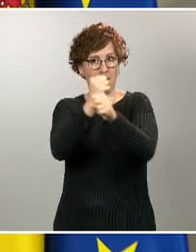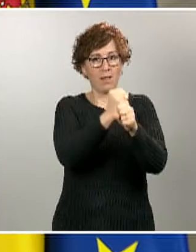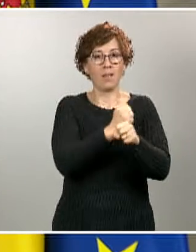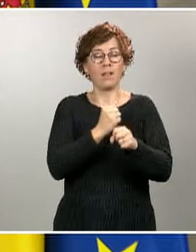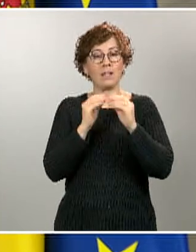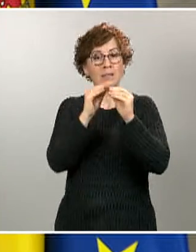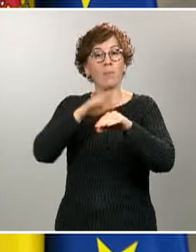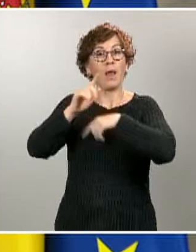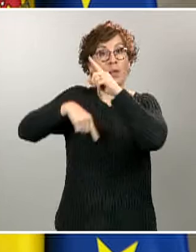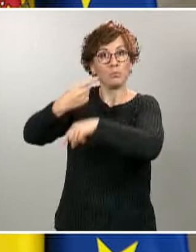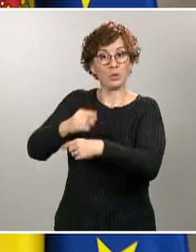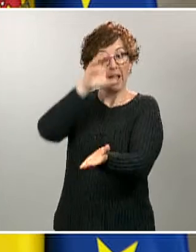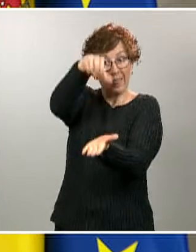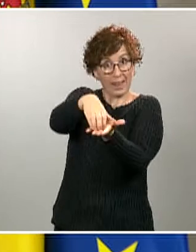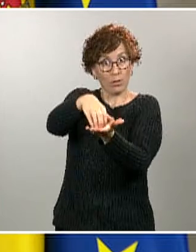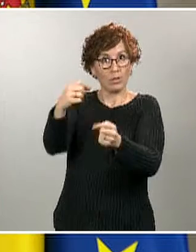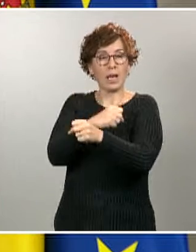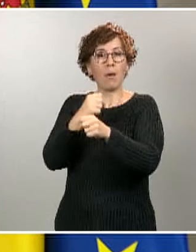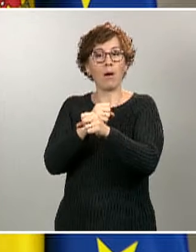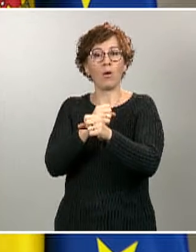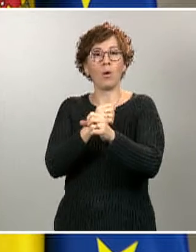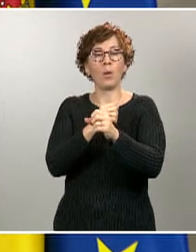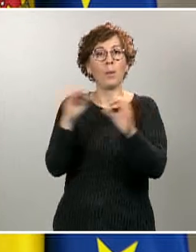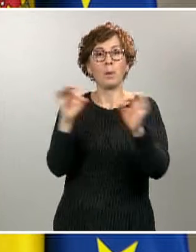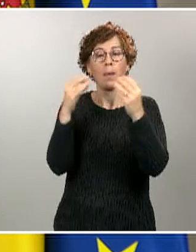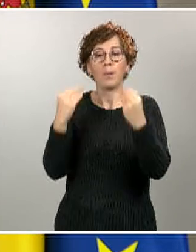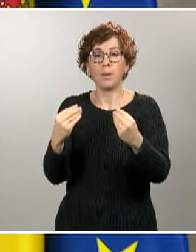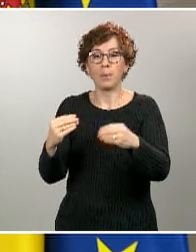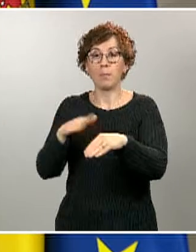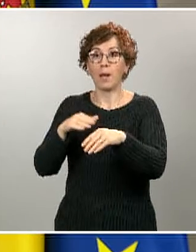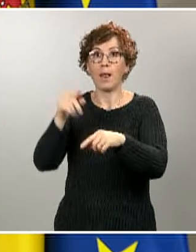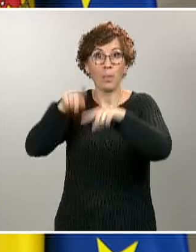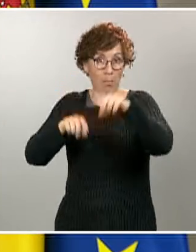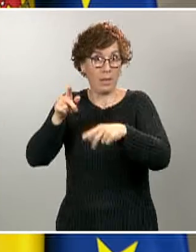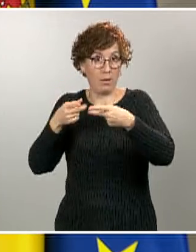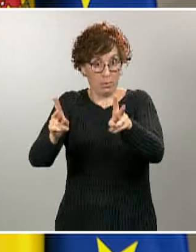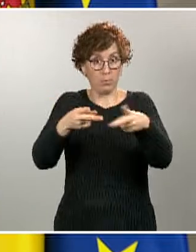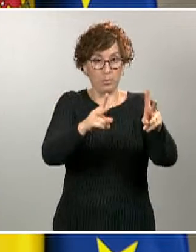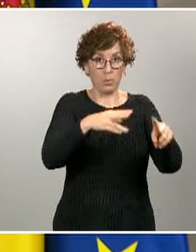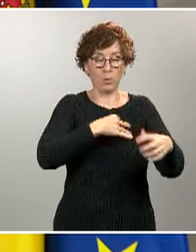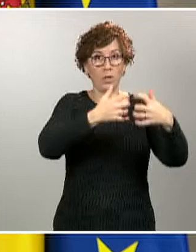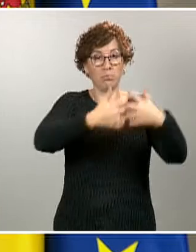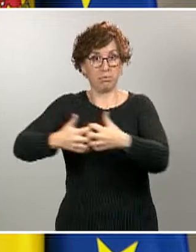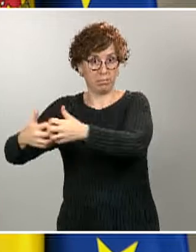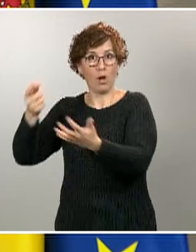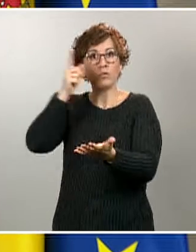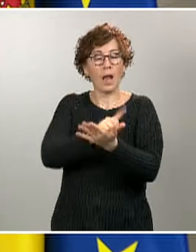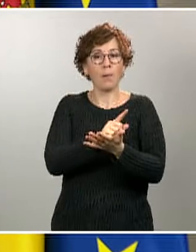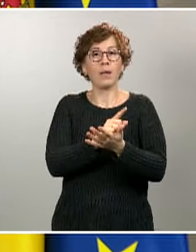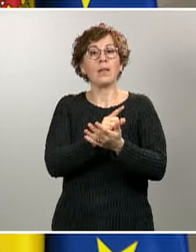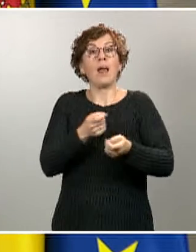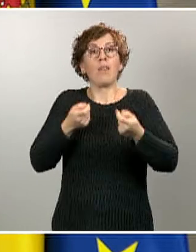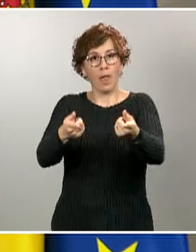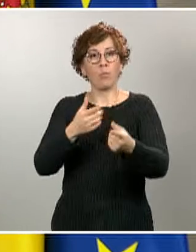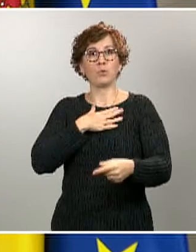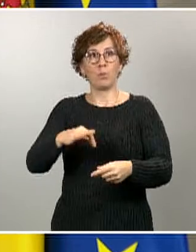reanudar aquellas actividades que lo tengan permitido en el marco del decreto de alarma, sus tareas con el máximo de seguridad. En este